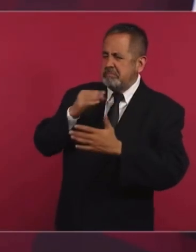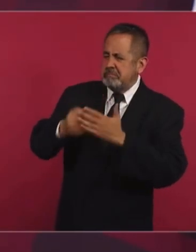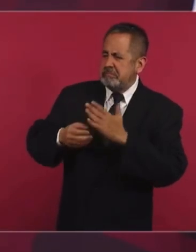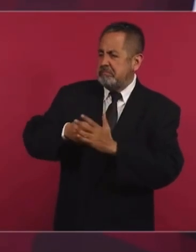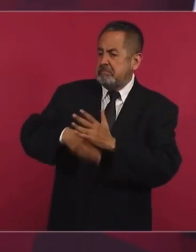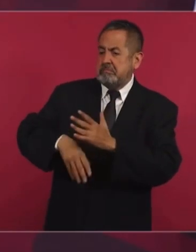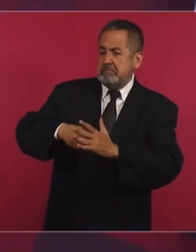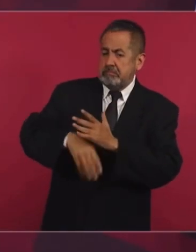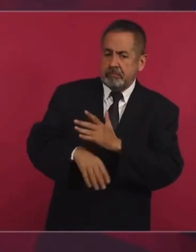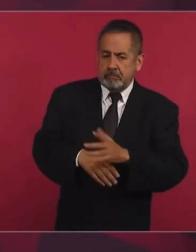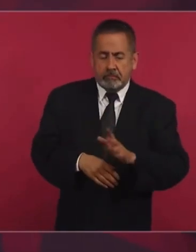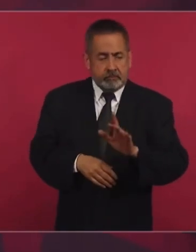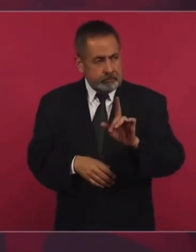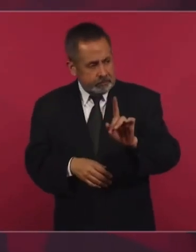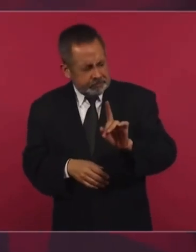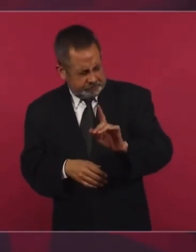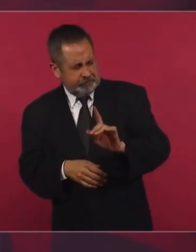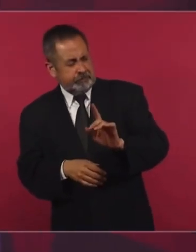Entonces, ordené